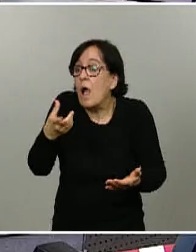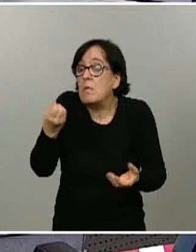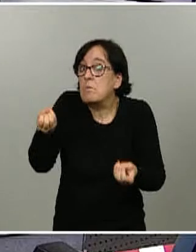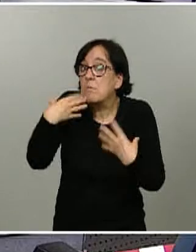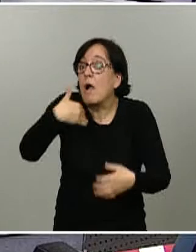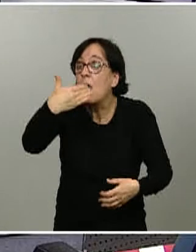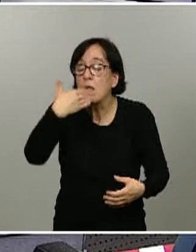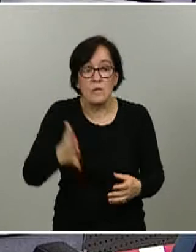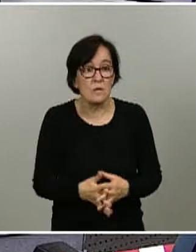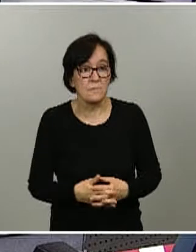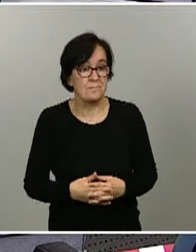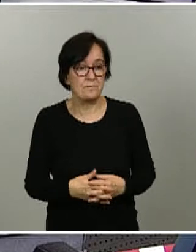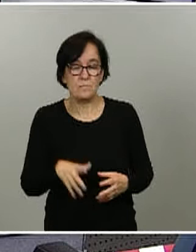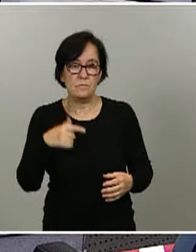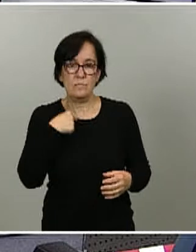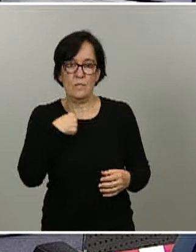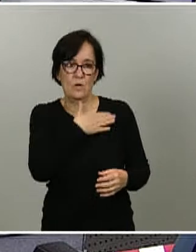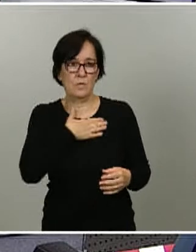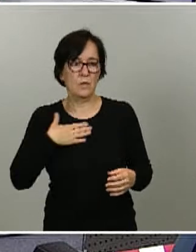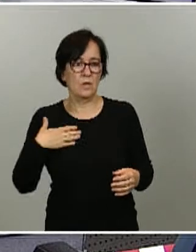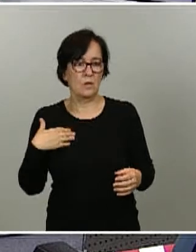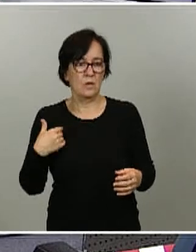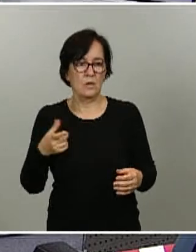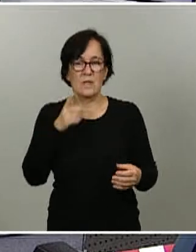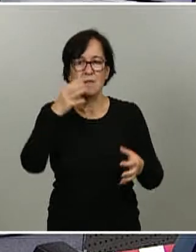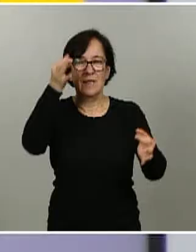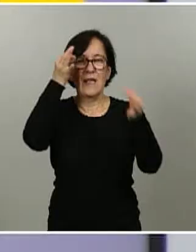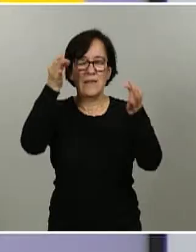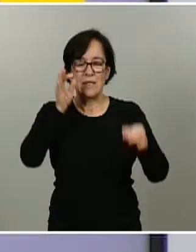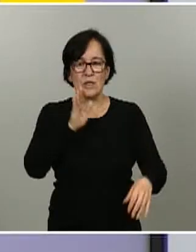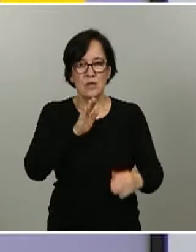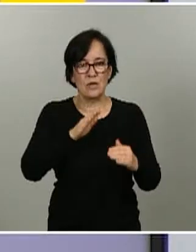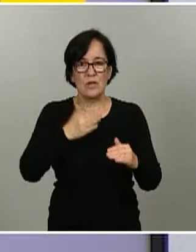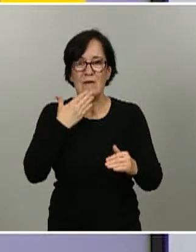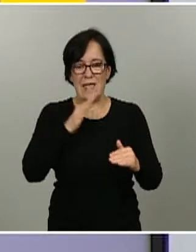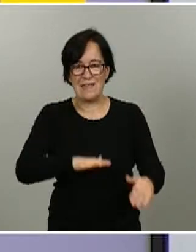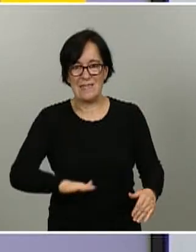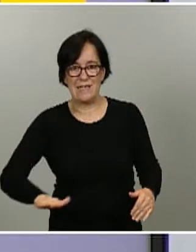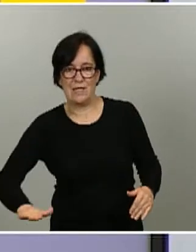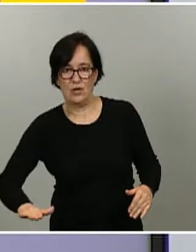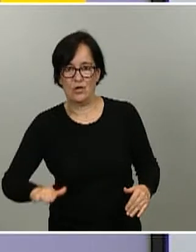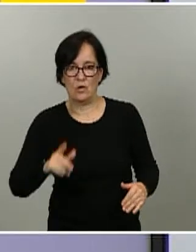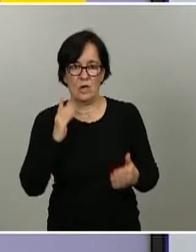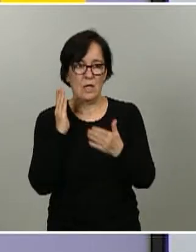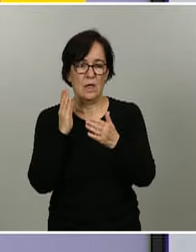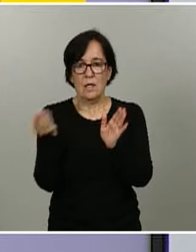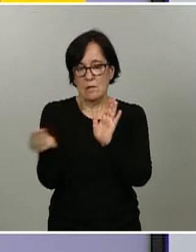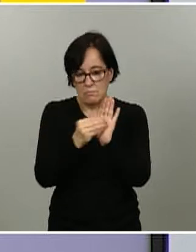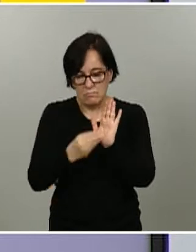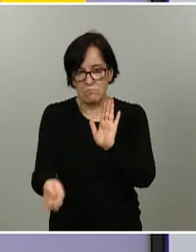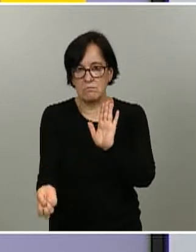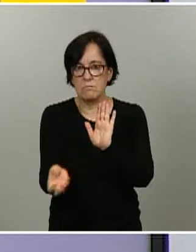Yo quiero hablar simplemente de los datos de los niños en el estudio. Hemos incluido, hemos podido incluir